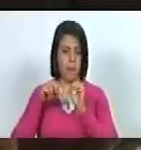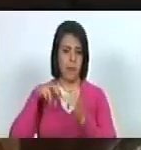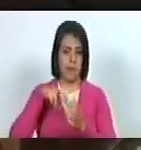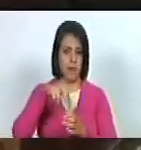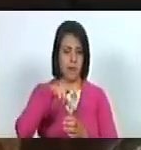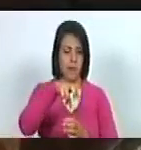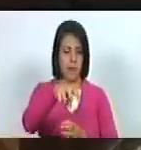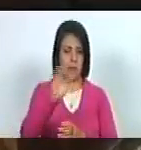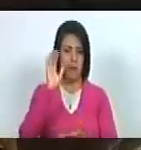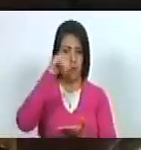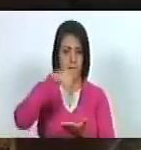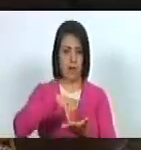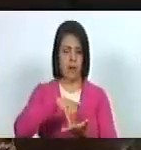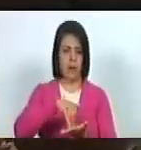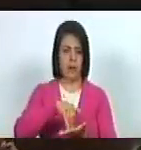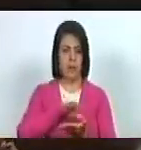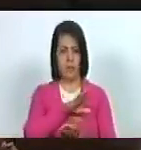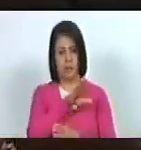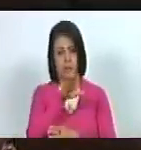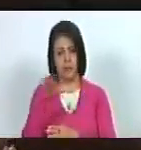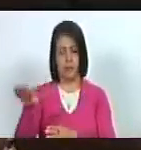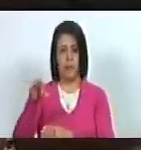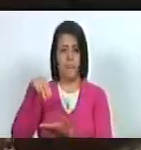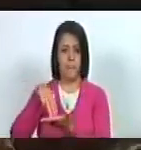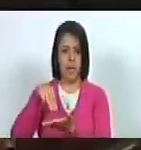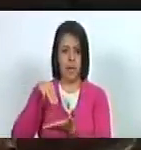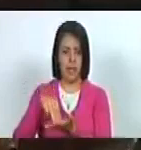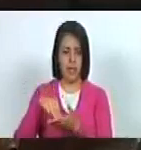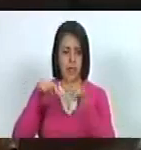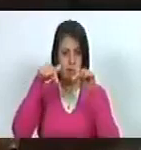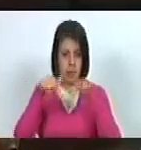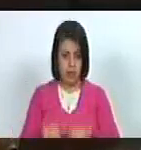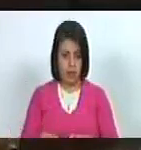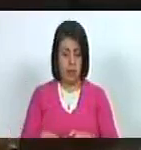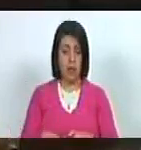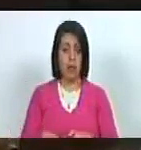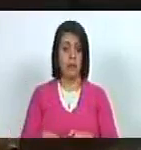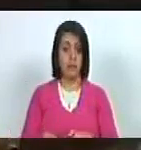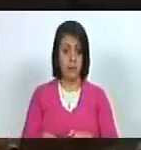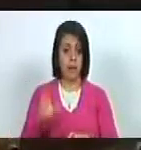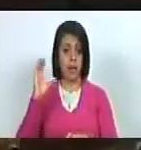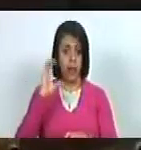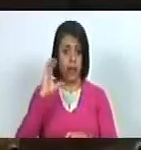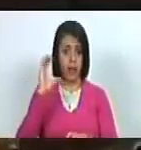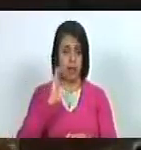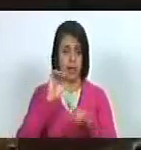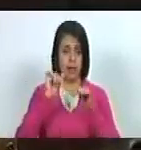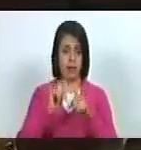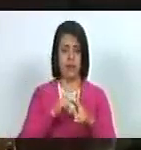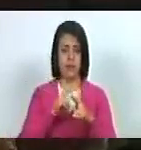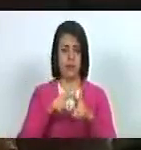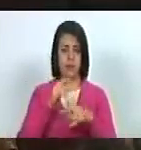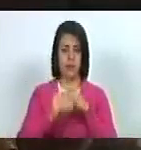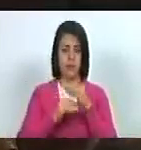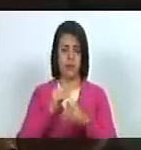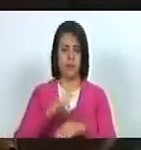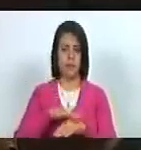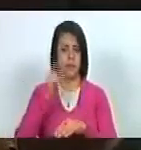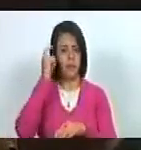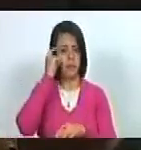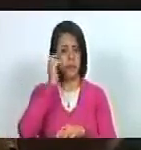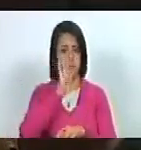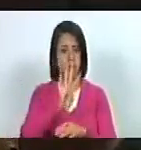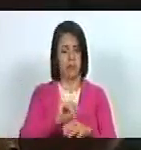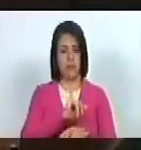por el estado Aragua luego el estado Miranda llegando finalmente al distrito capital el día